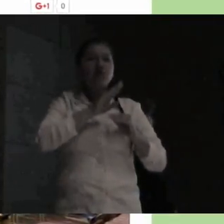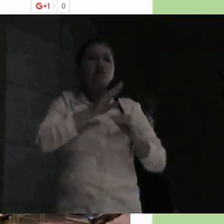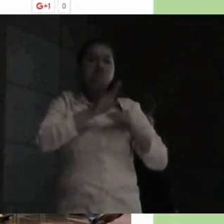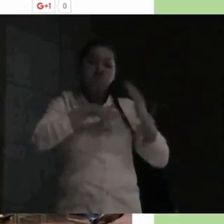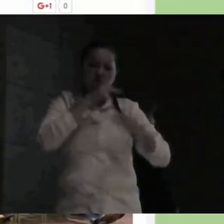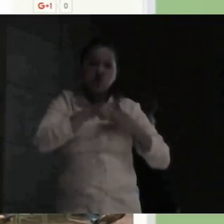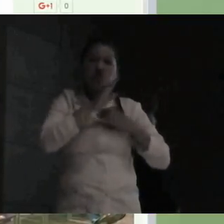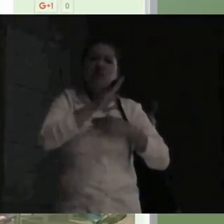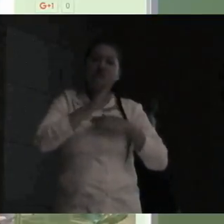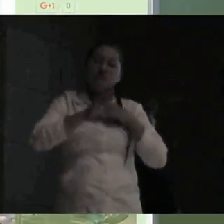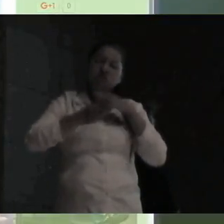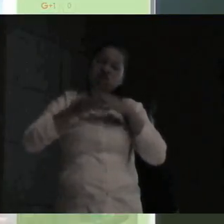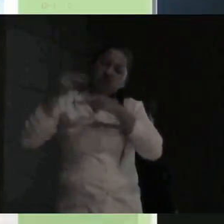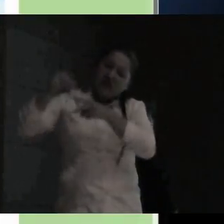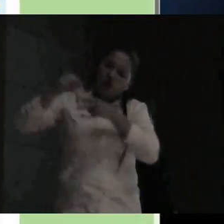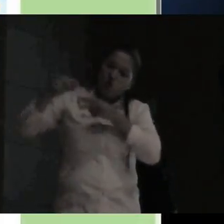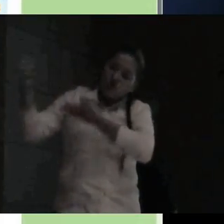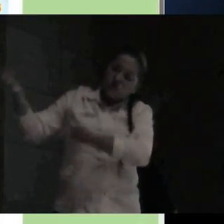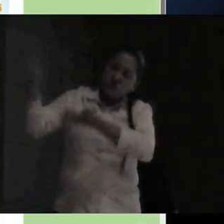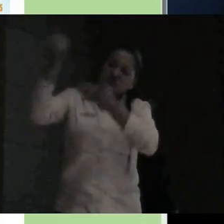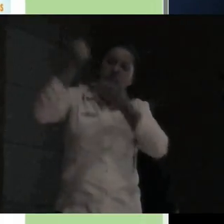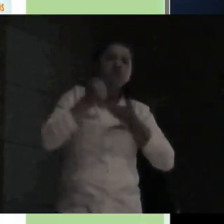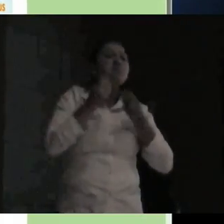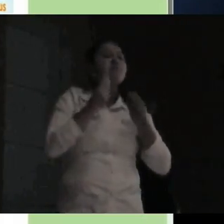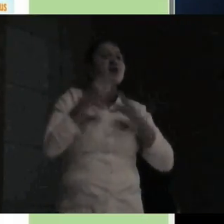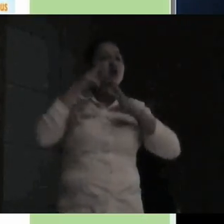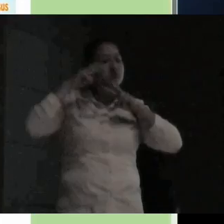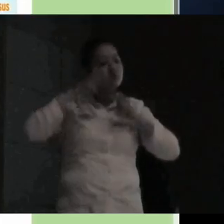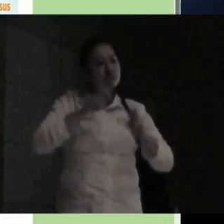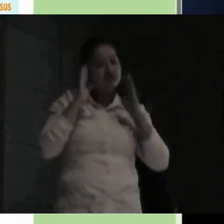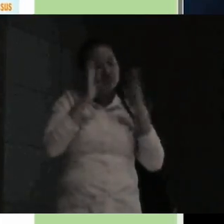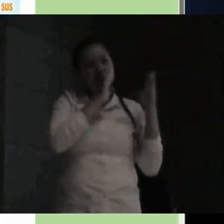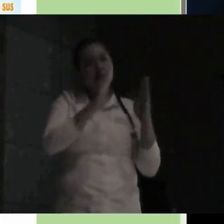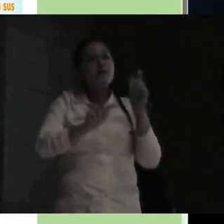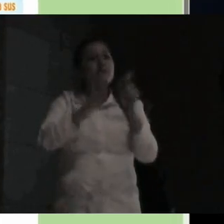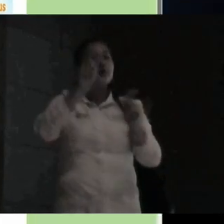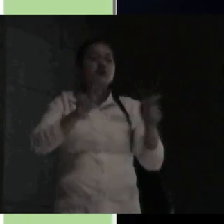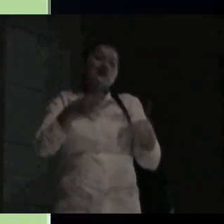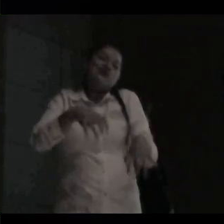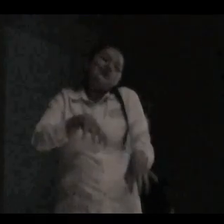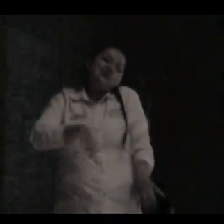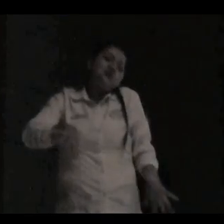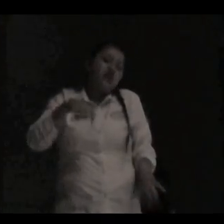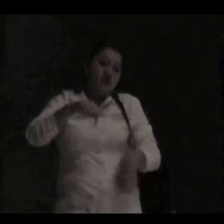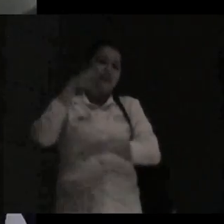destinados al progreso de la investigación y atención de ELA en Colombia